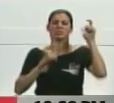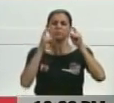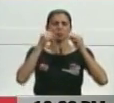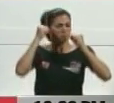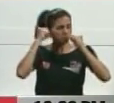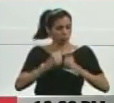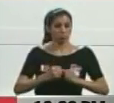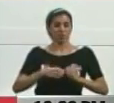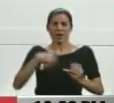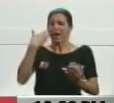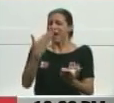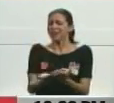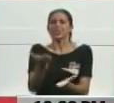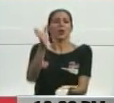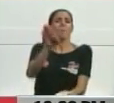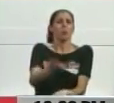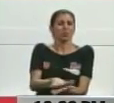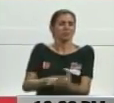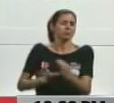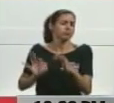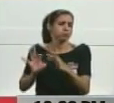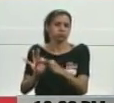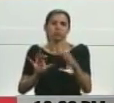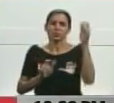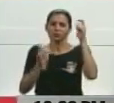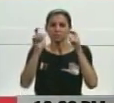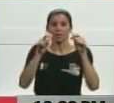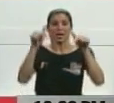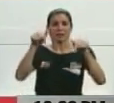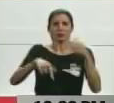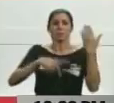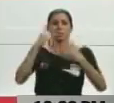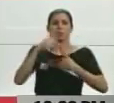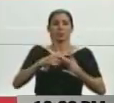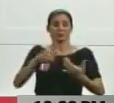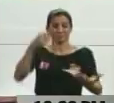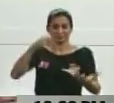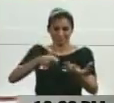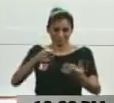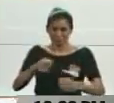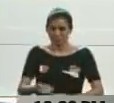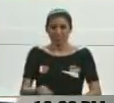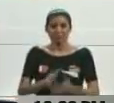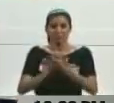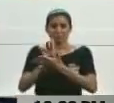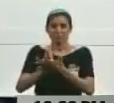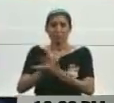último respiro estaremos con Hugo Chávez. Por eso en este programa no se habla mal de Chávez.